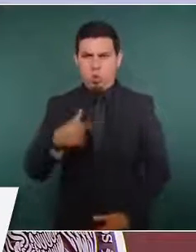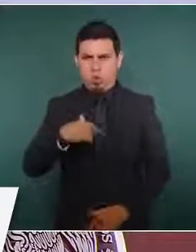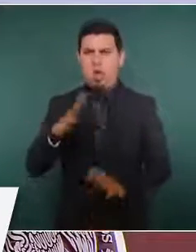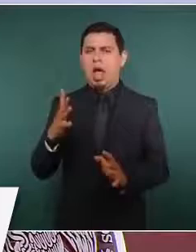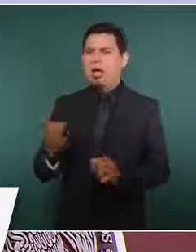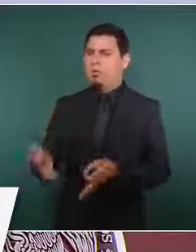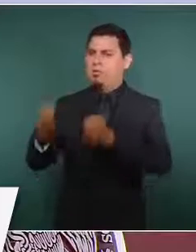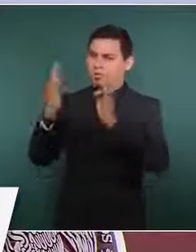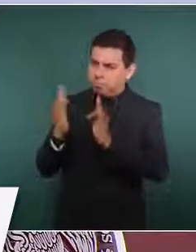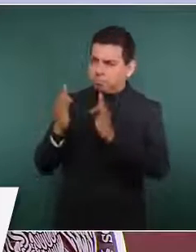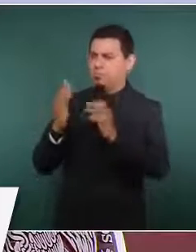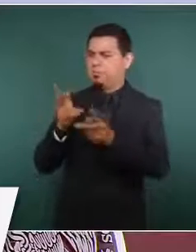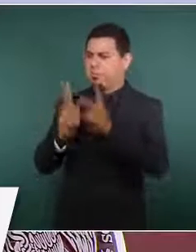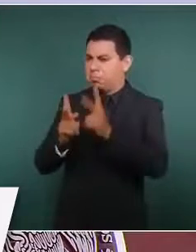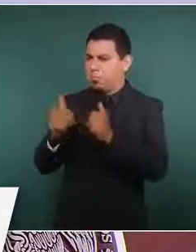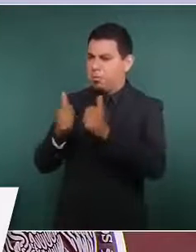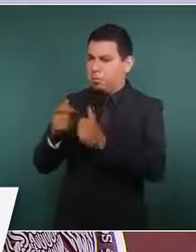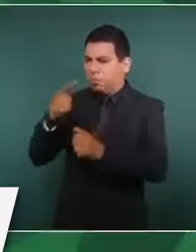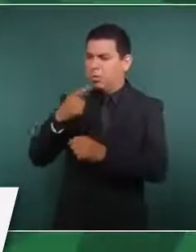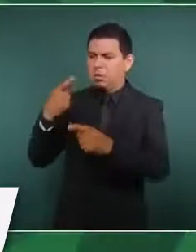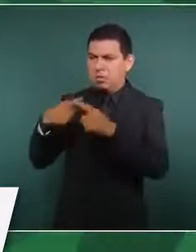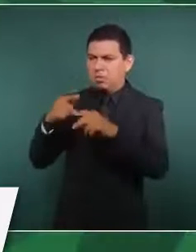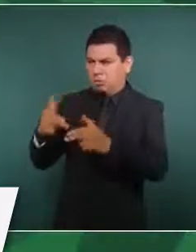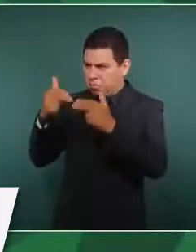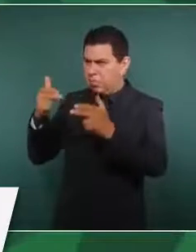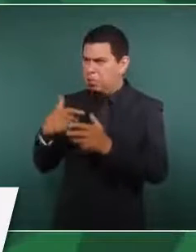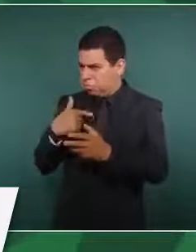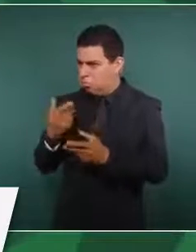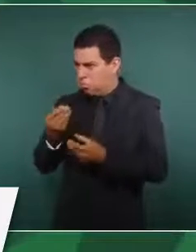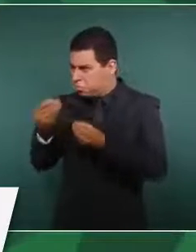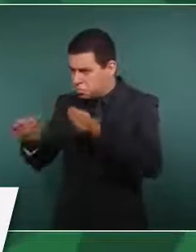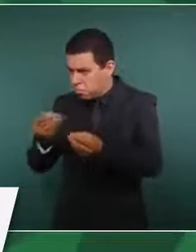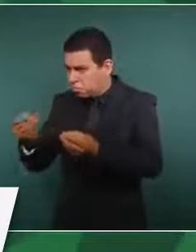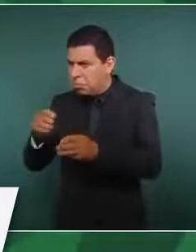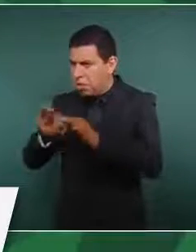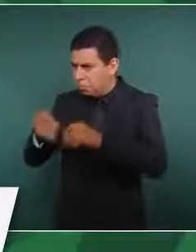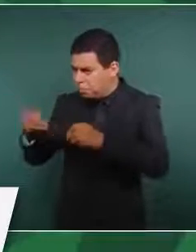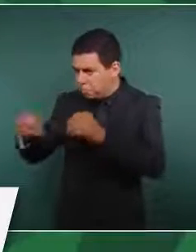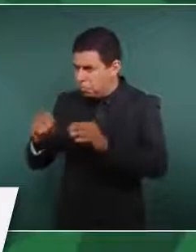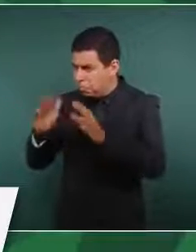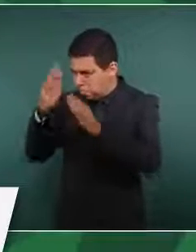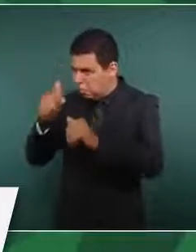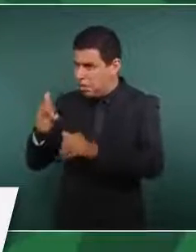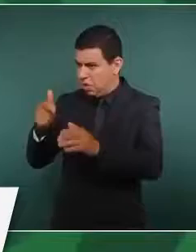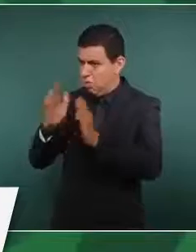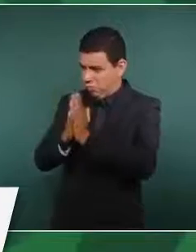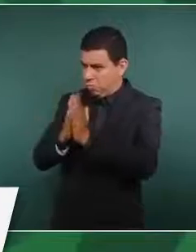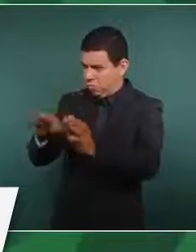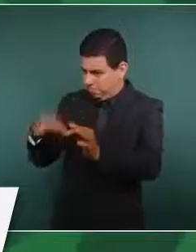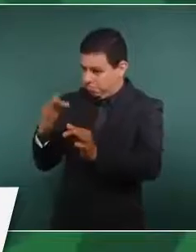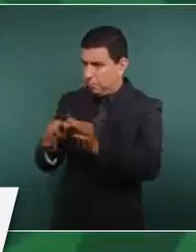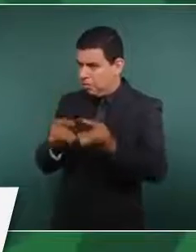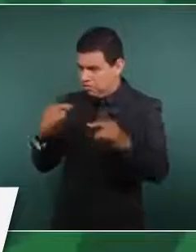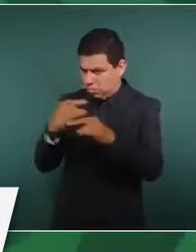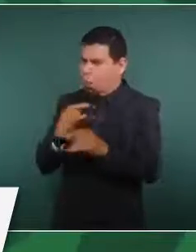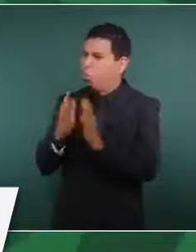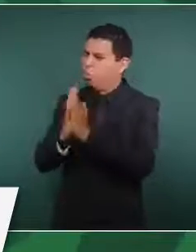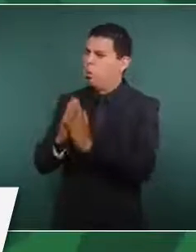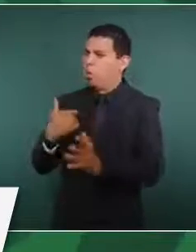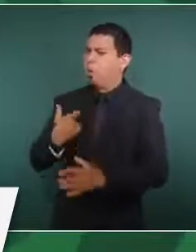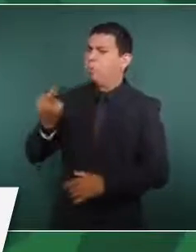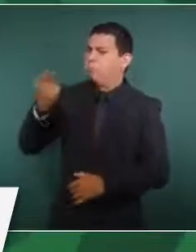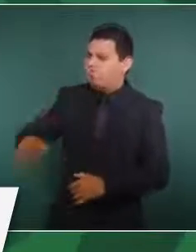con Carlos Slim, el que se termine esa carretera,